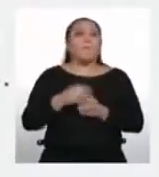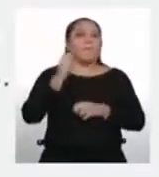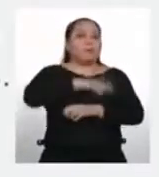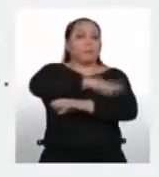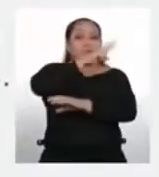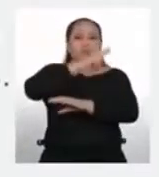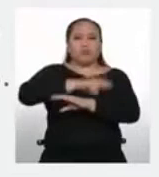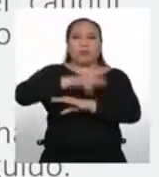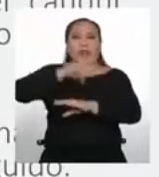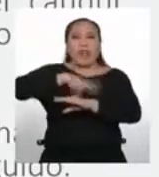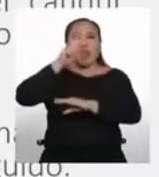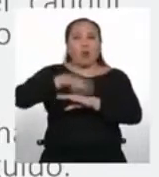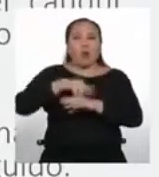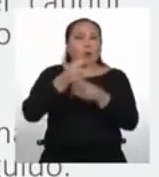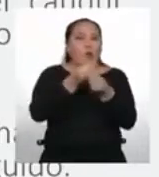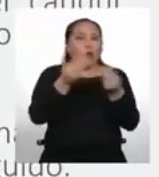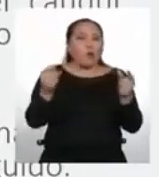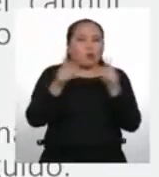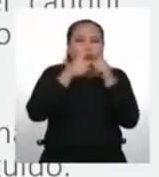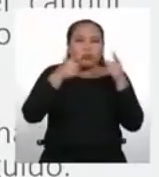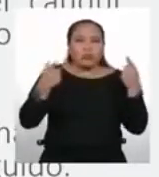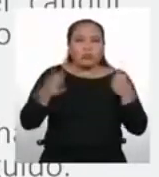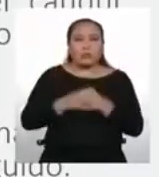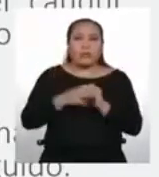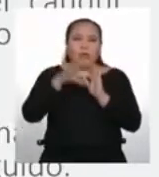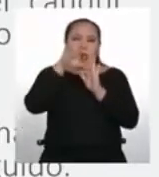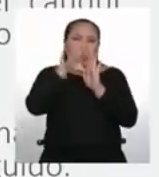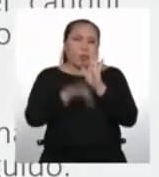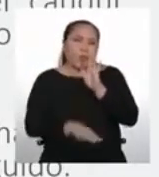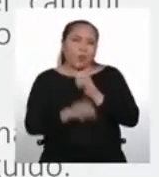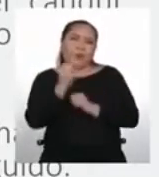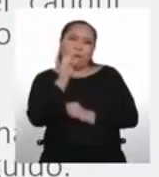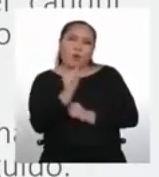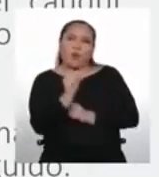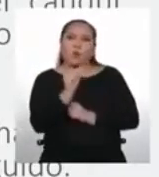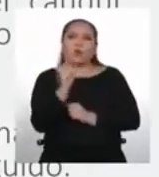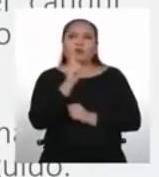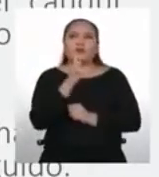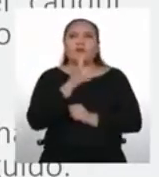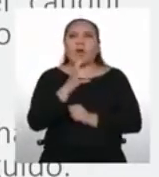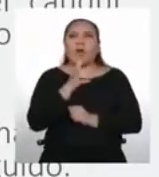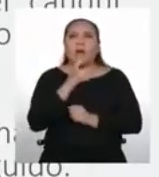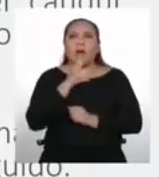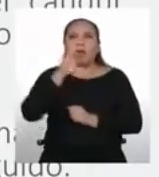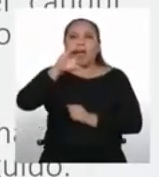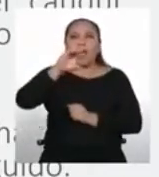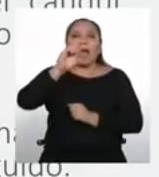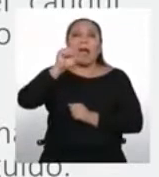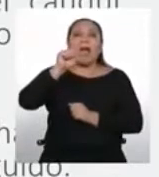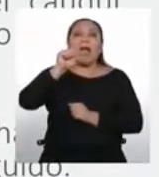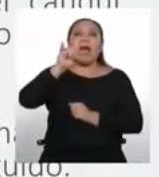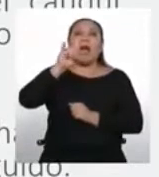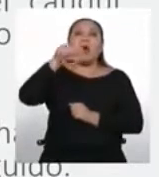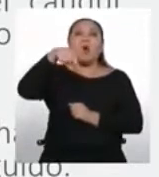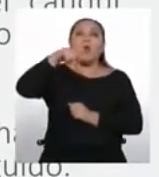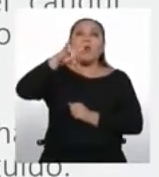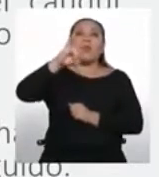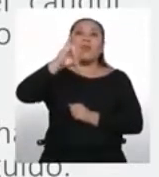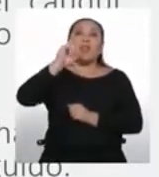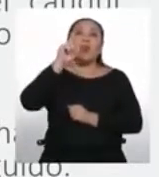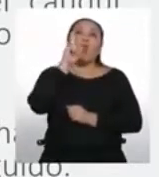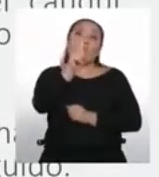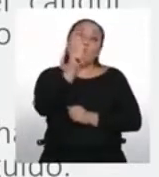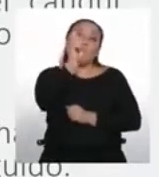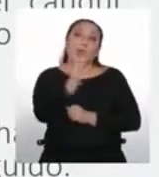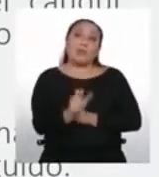lingüística del país. La lengua menos hablada es el Kauki. Solo un individuo la habla. Lo mismo ocurre